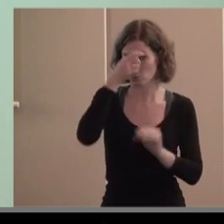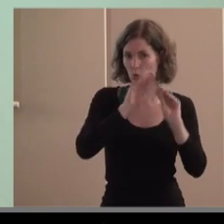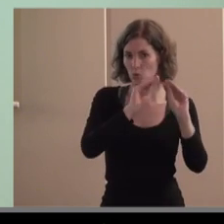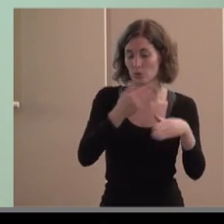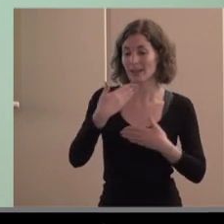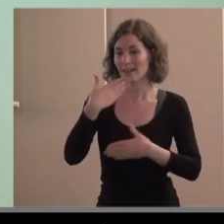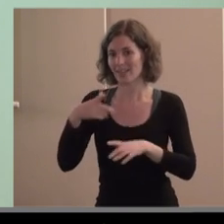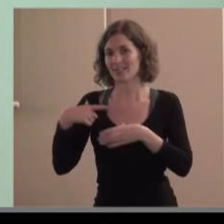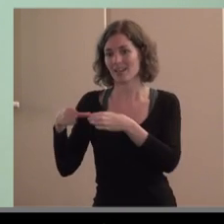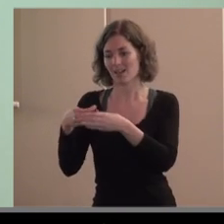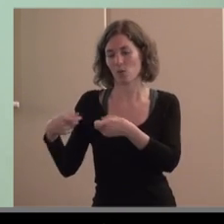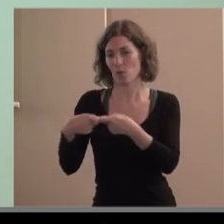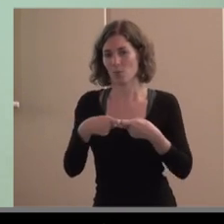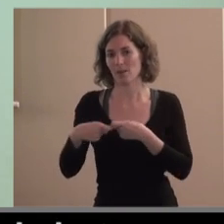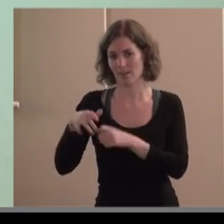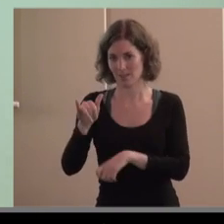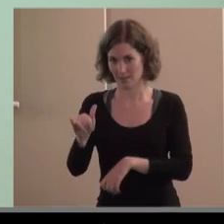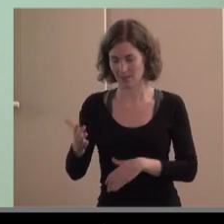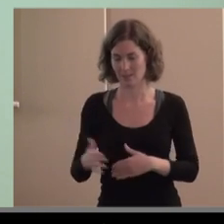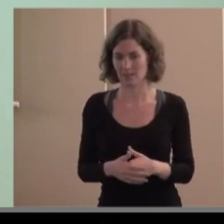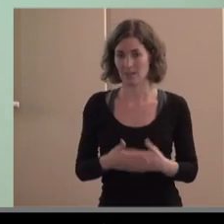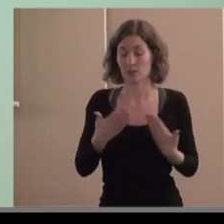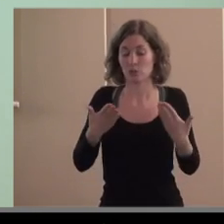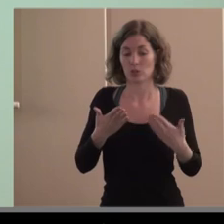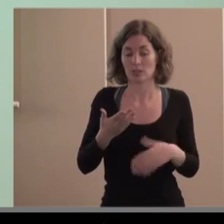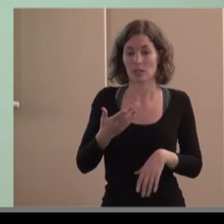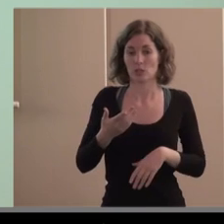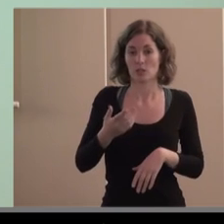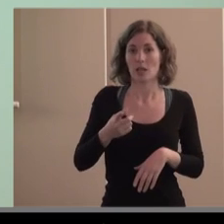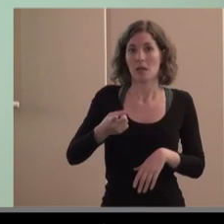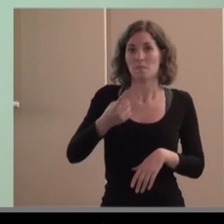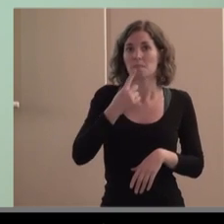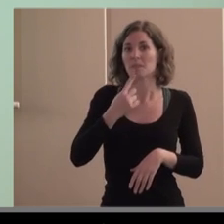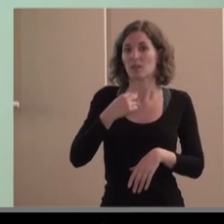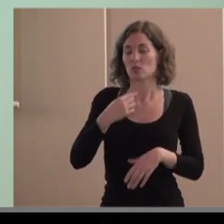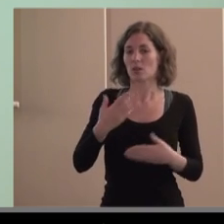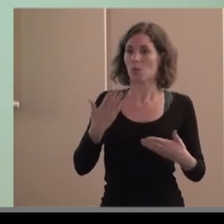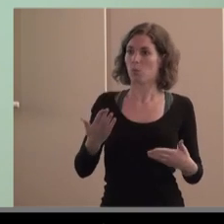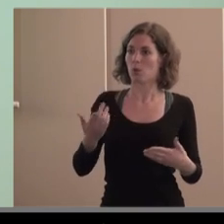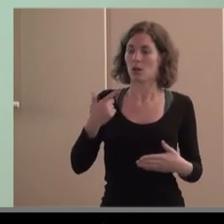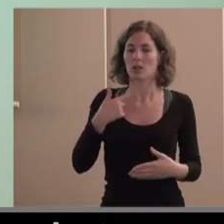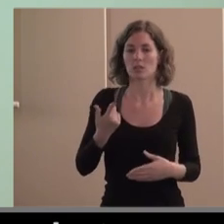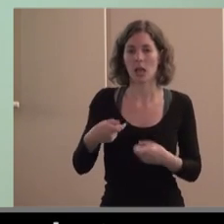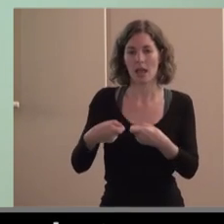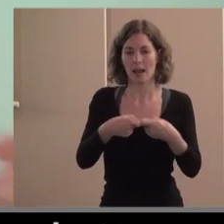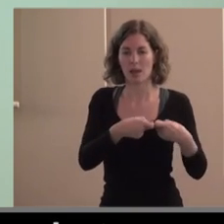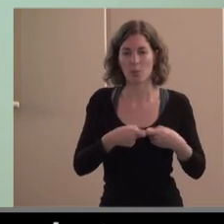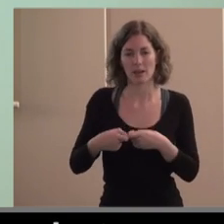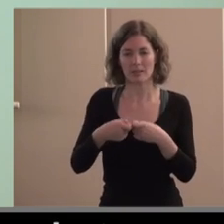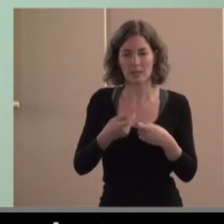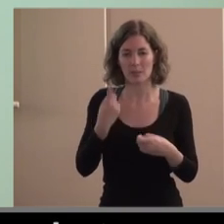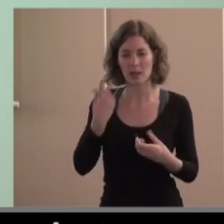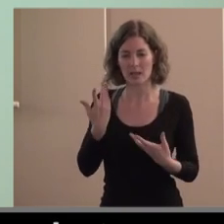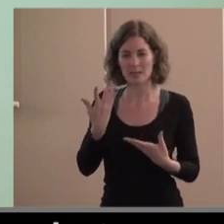claro nosotros no nos pueden decir esto de la implicación de la cooperativa en el desarrollo local y en el